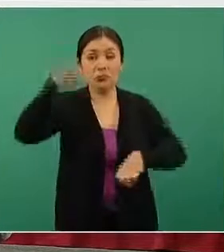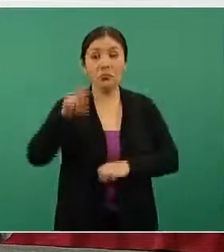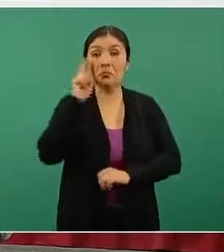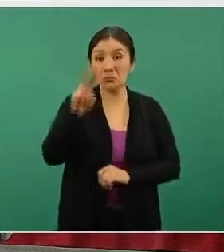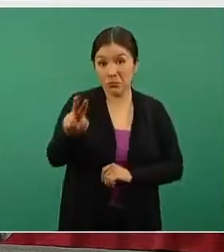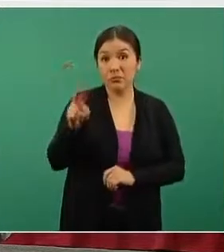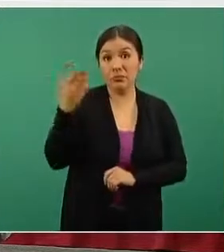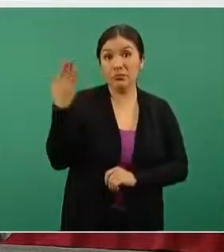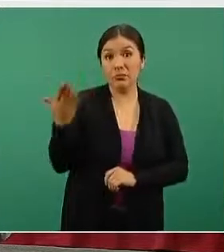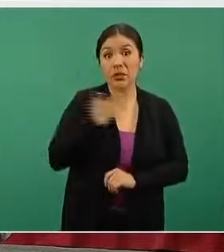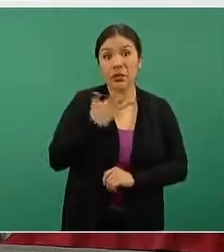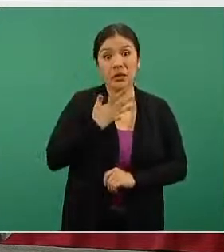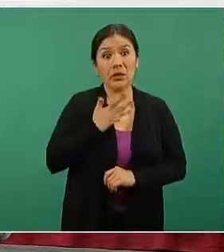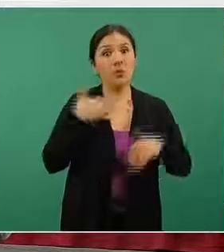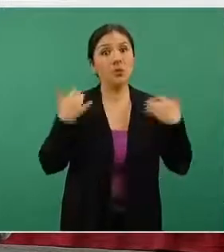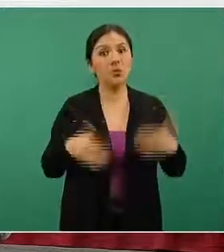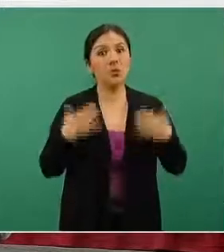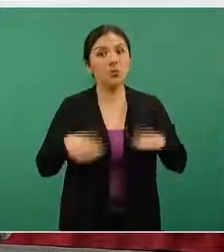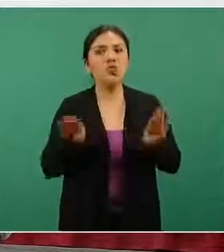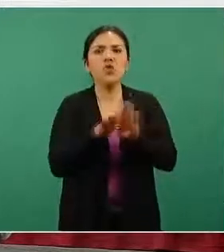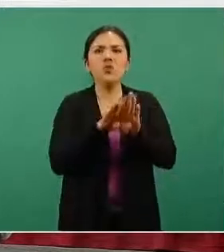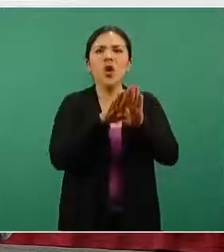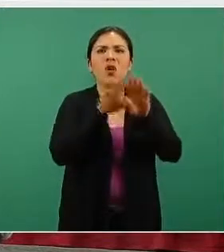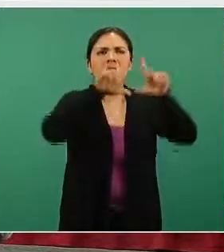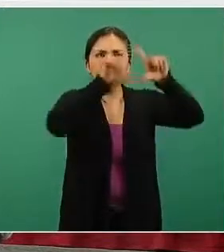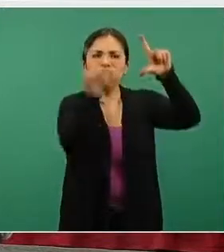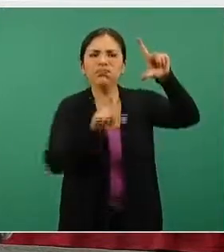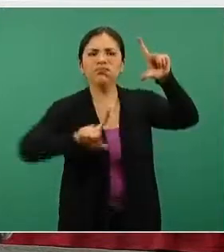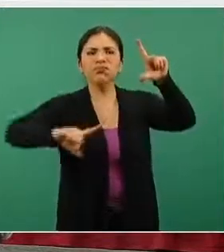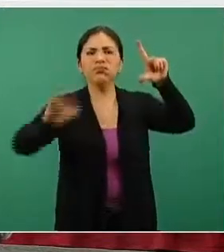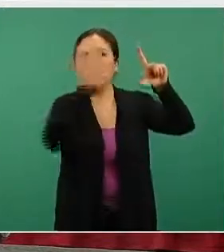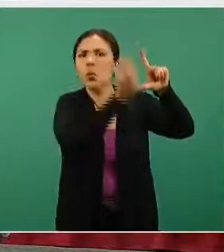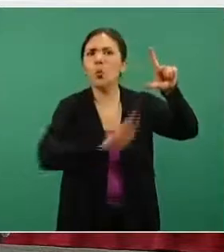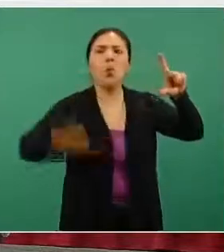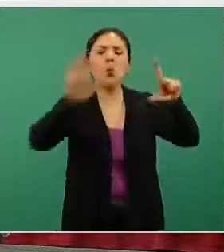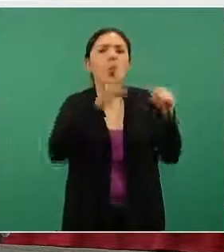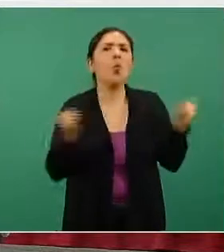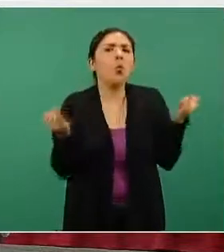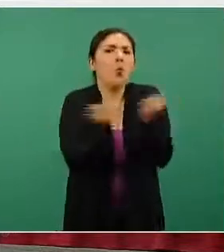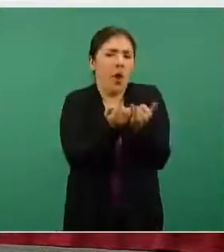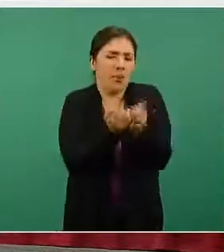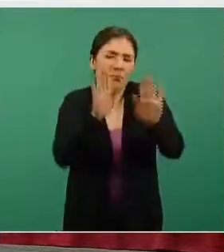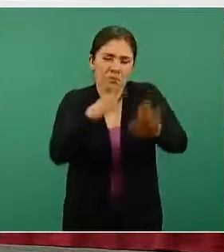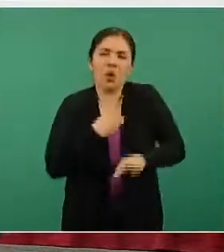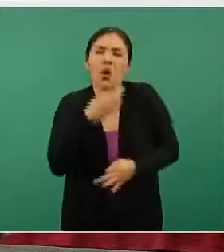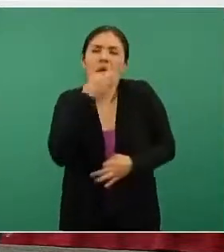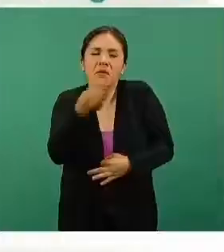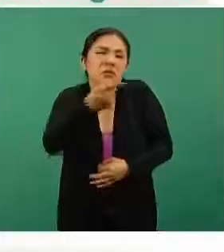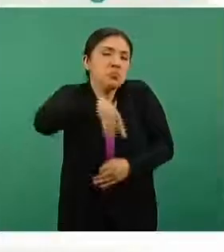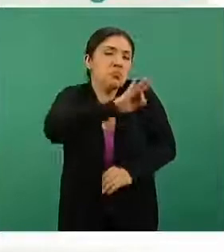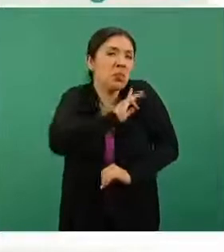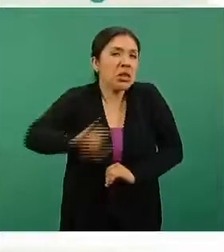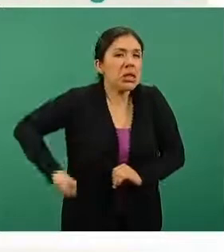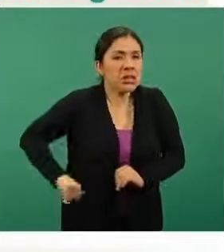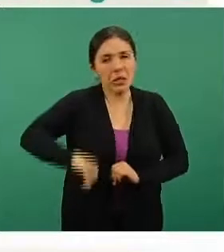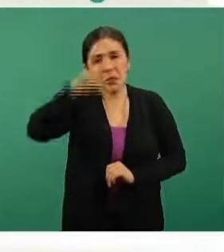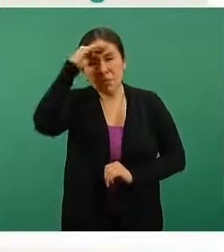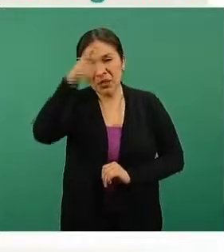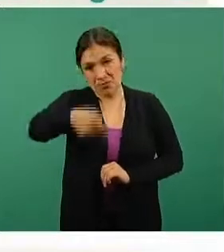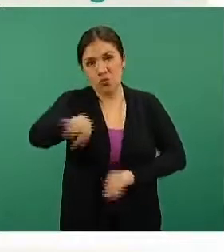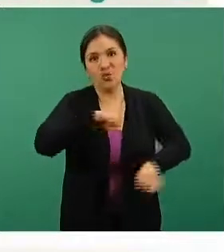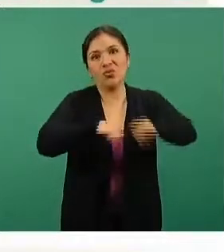noten ustedes la considerable uniformidad territorial. Y hago la advertencia de algo que podría ser de interés de ustedes como